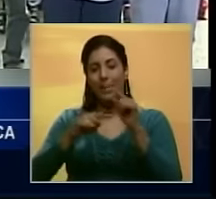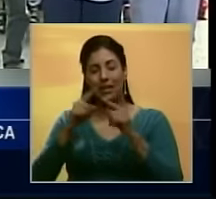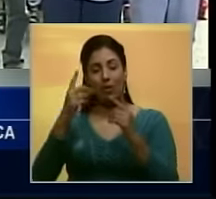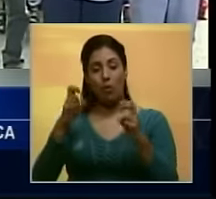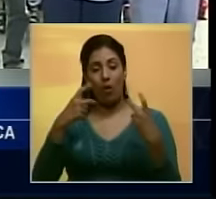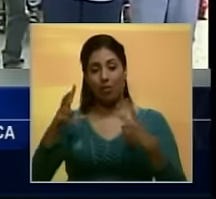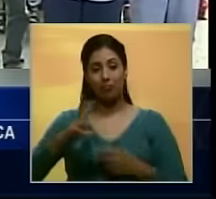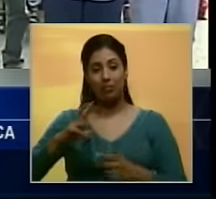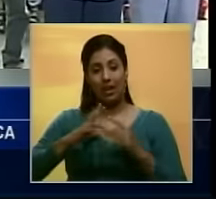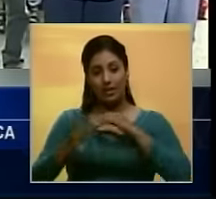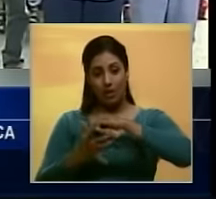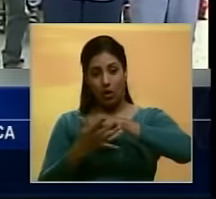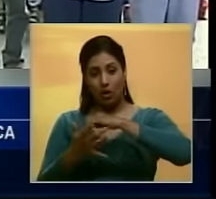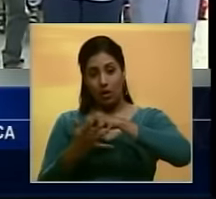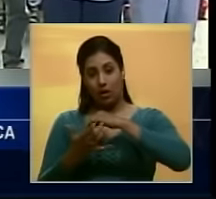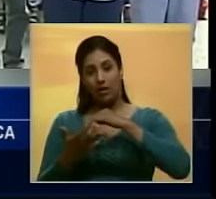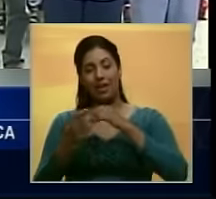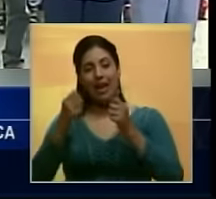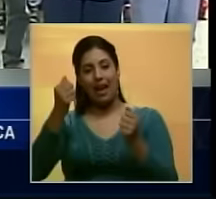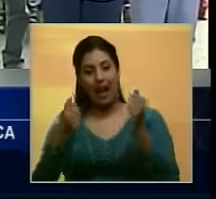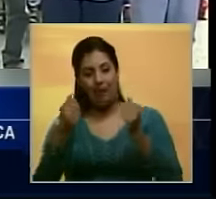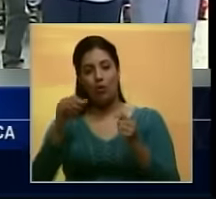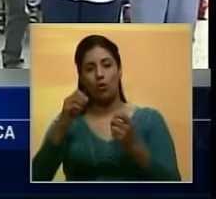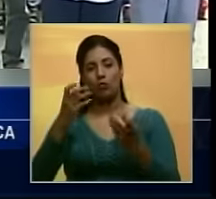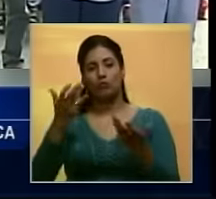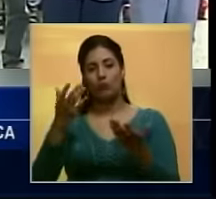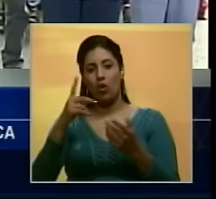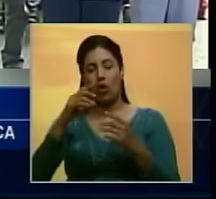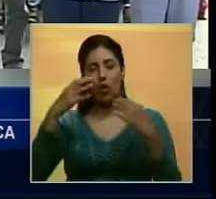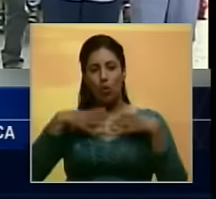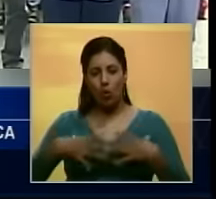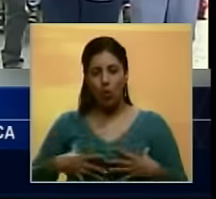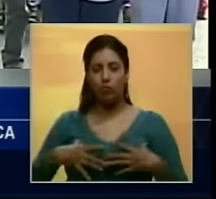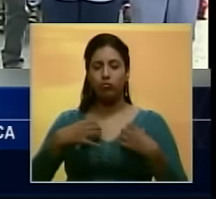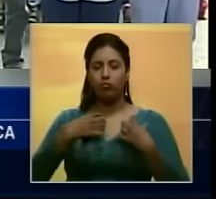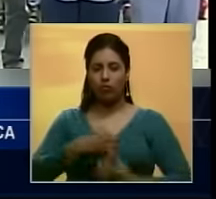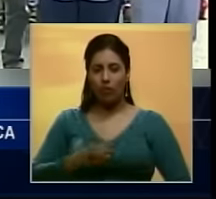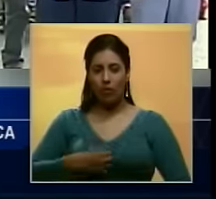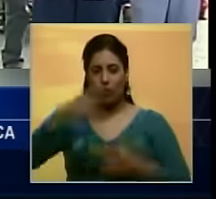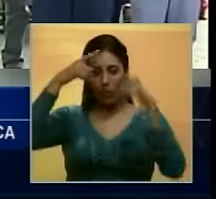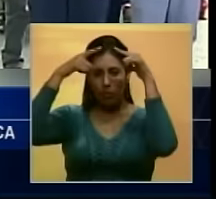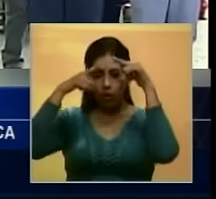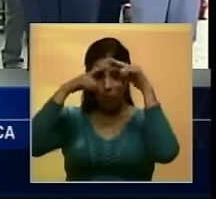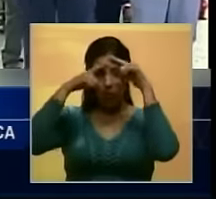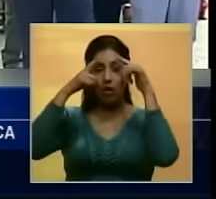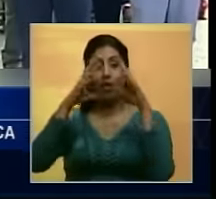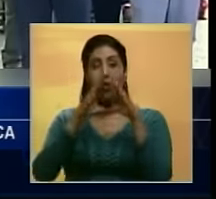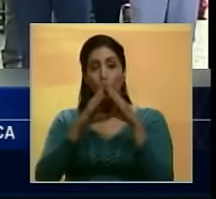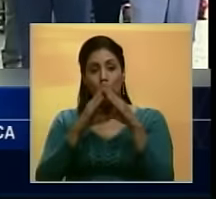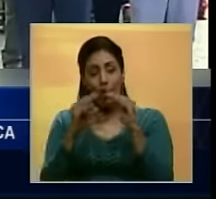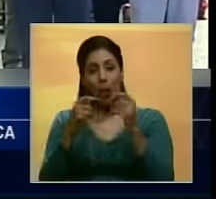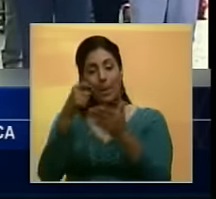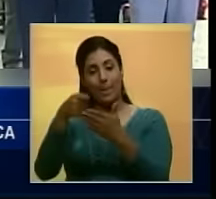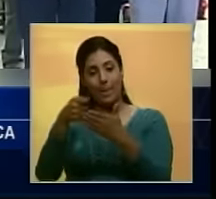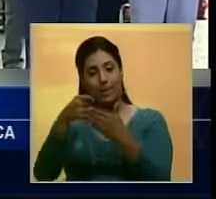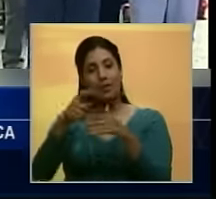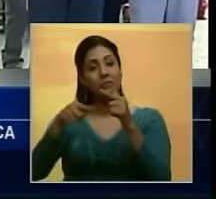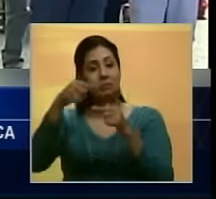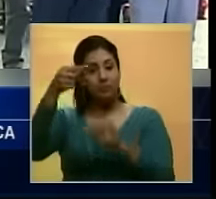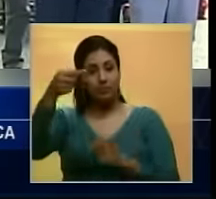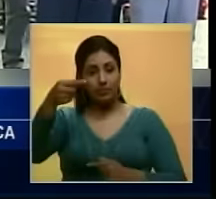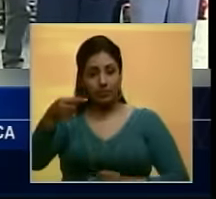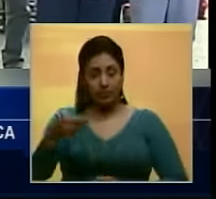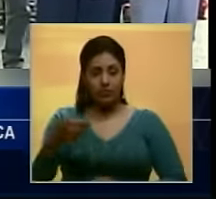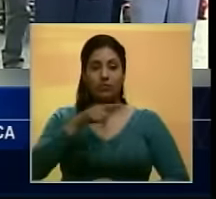De primera tecnología Camiones cestas Ropa Uniformes Casco Son las inversiones Y mañana